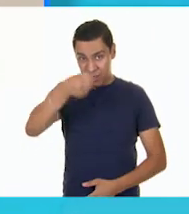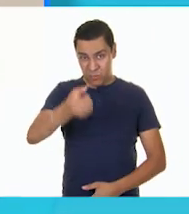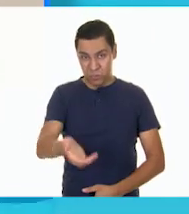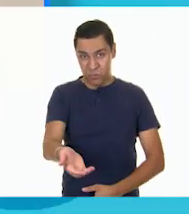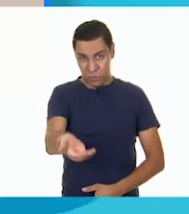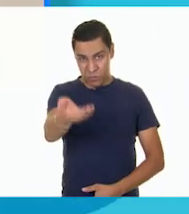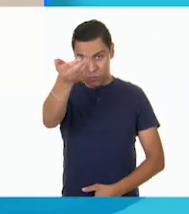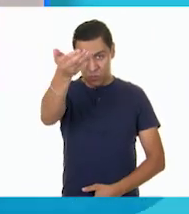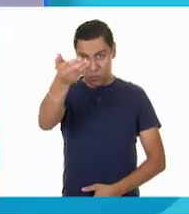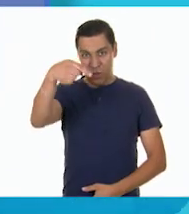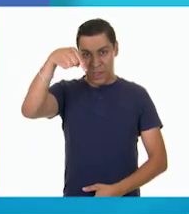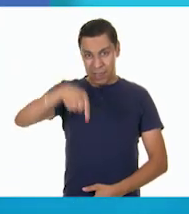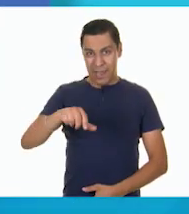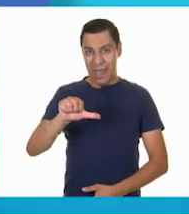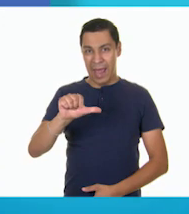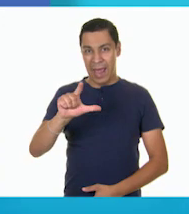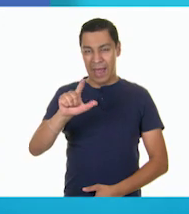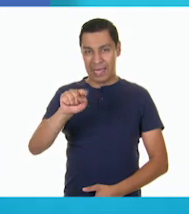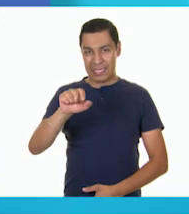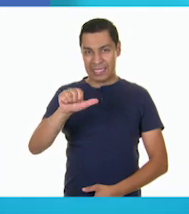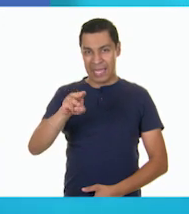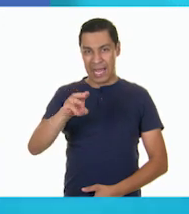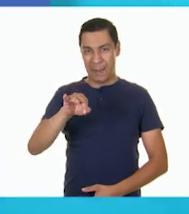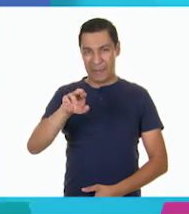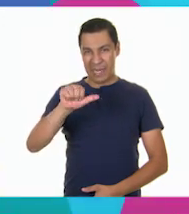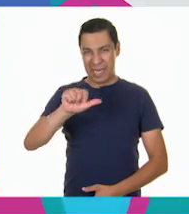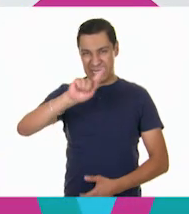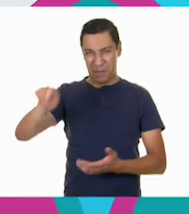Antamila Tamaulipas.